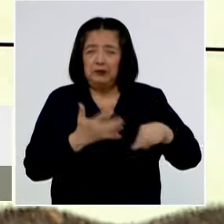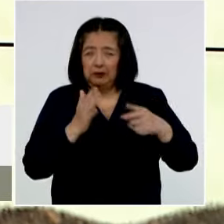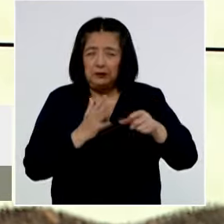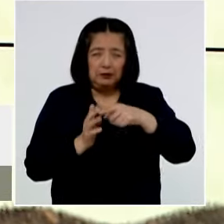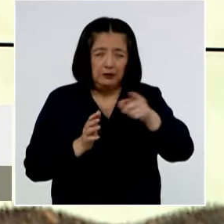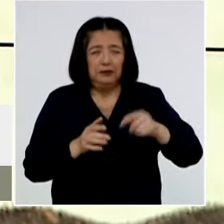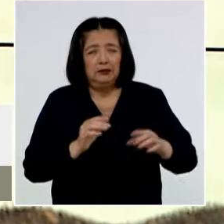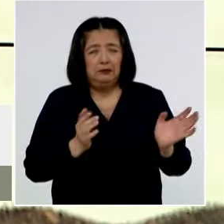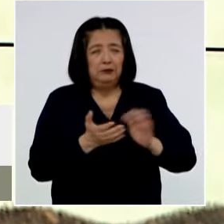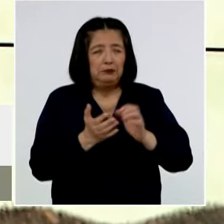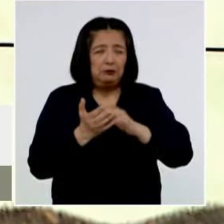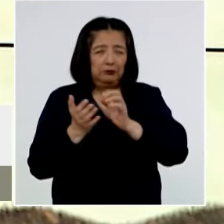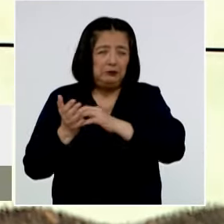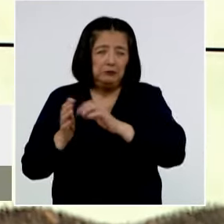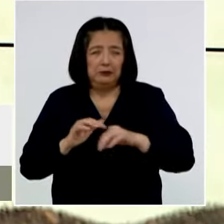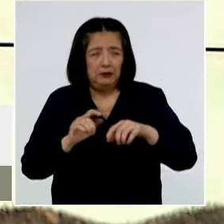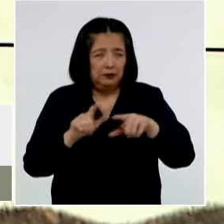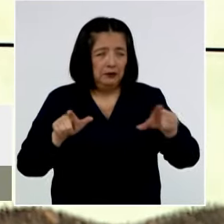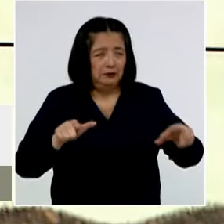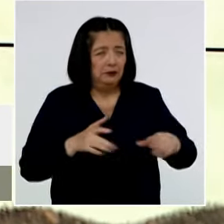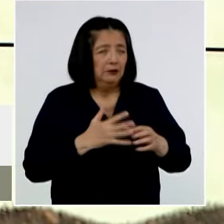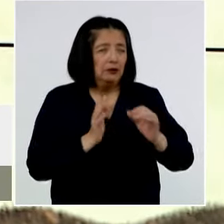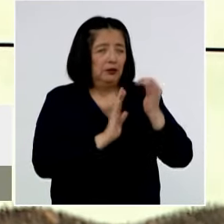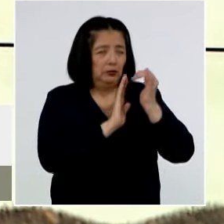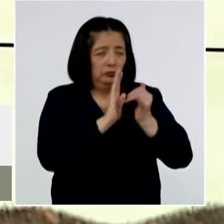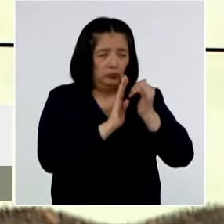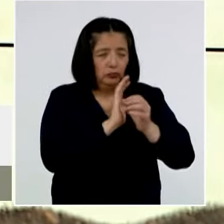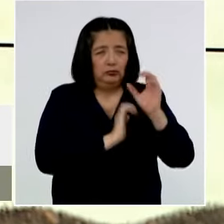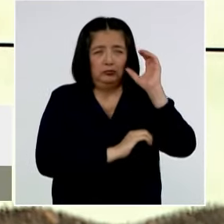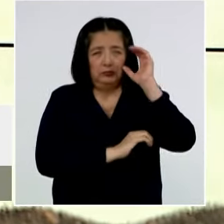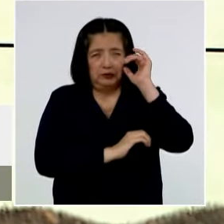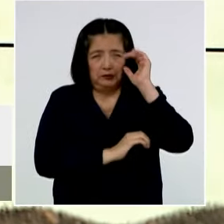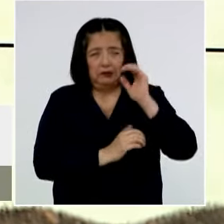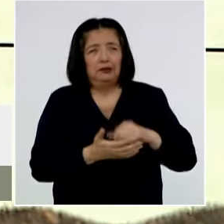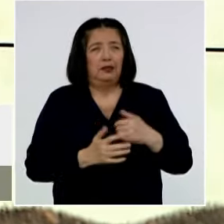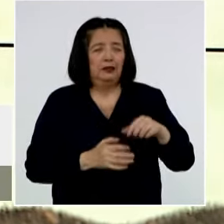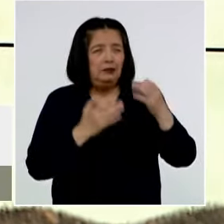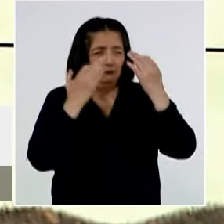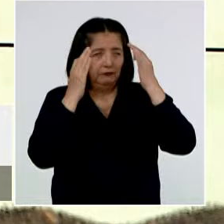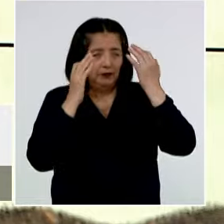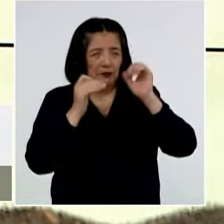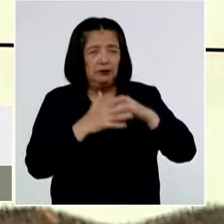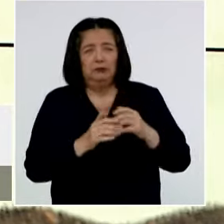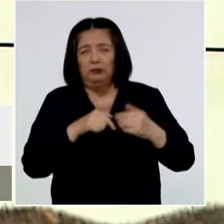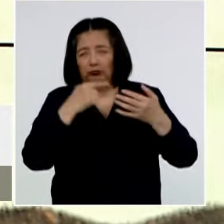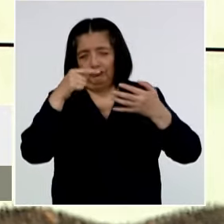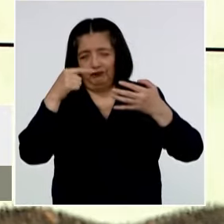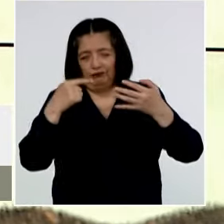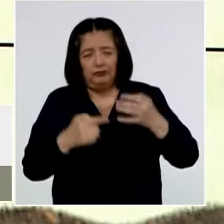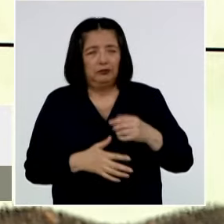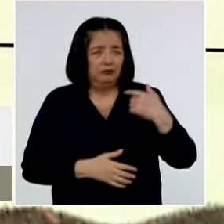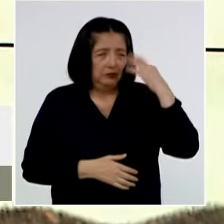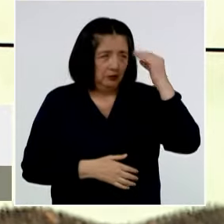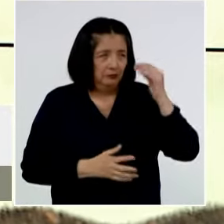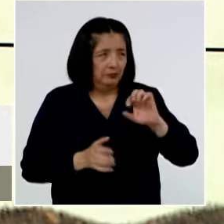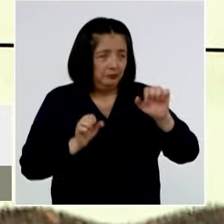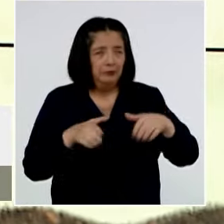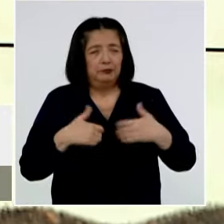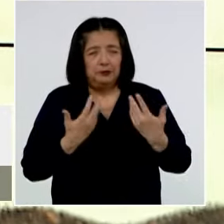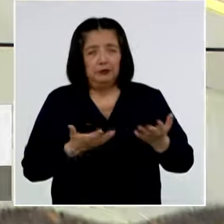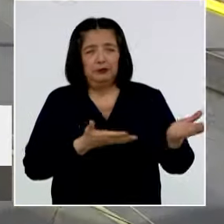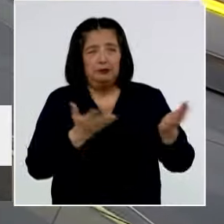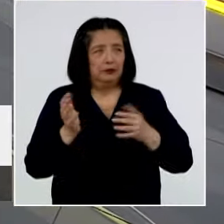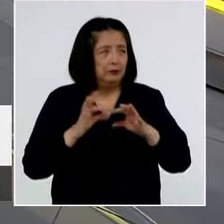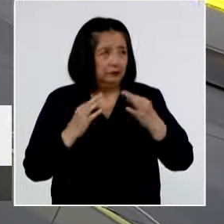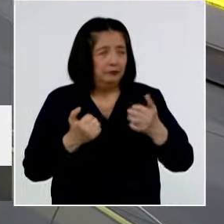adicionales que van a estar en diferentes plataformas, YouTube, Instagram, Facebook, etc. Así que es una experiencia extraordinaria a que le vamos a llevar a todas las familias.